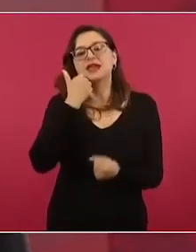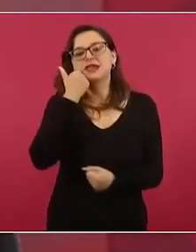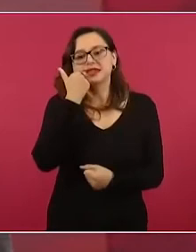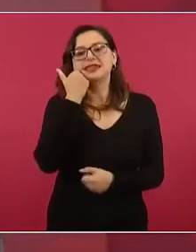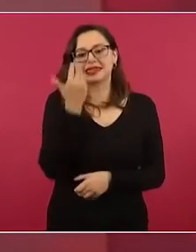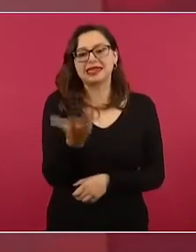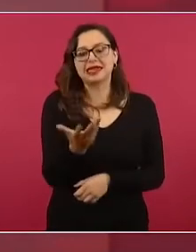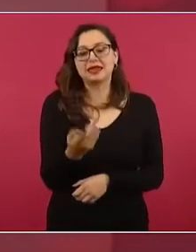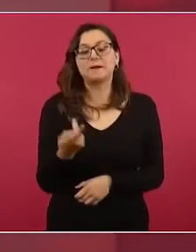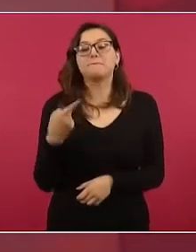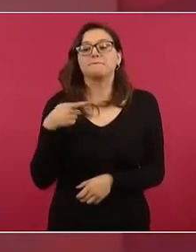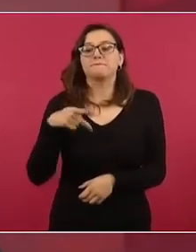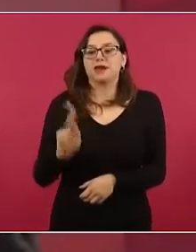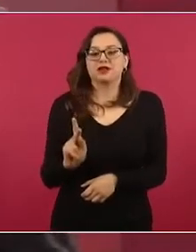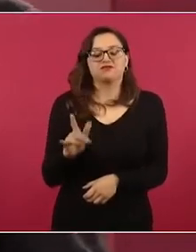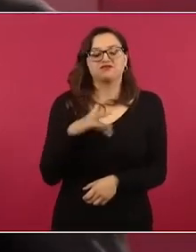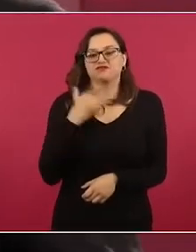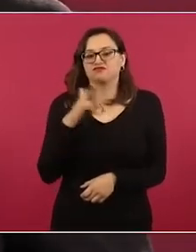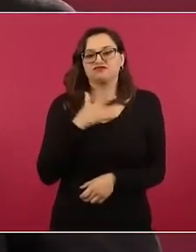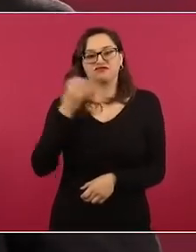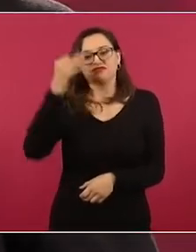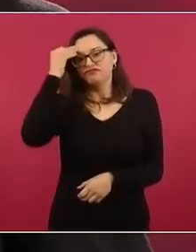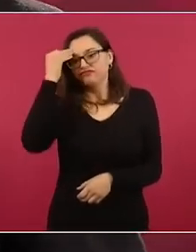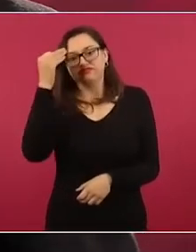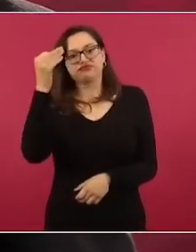es que les parece mucho tiempo.